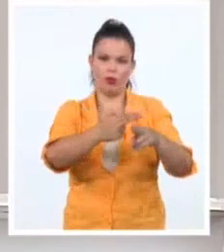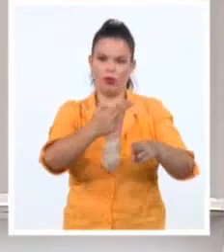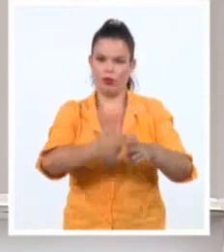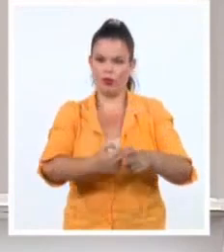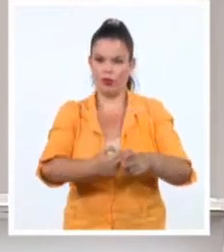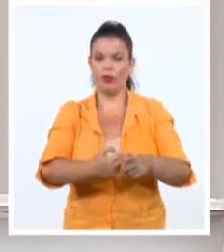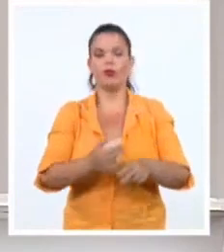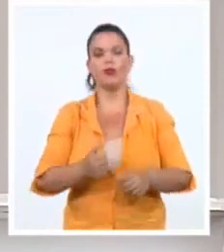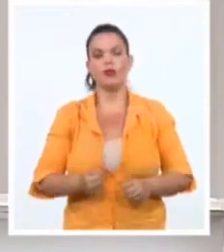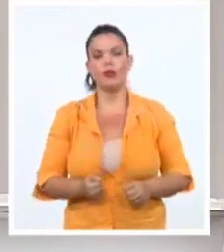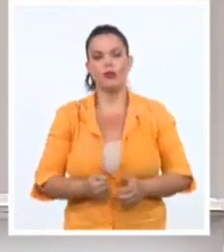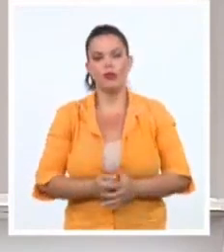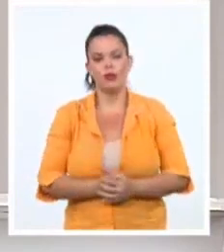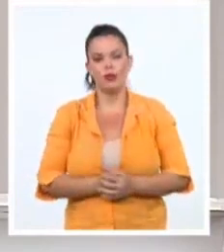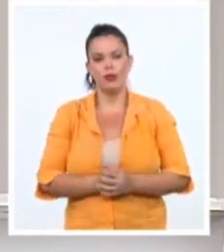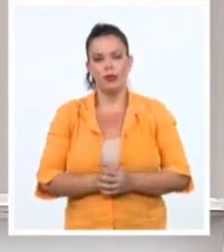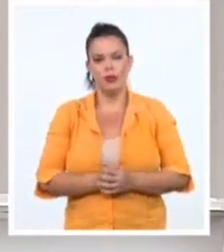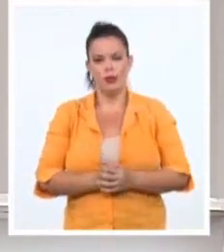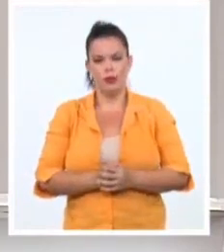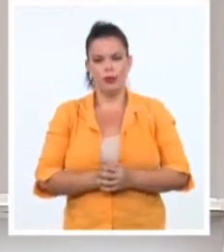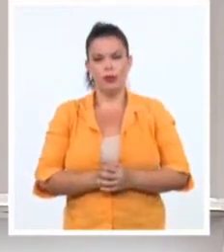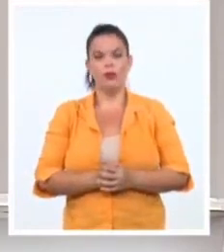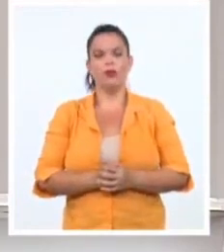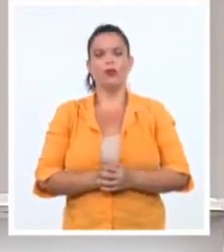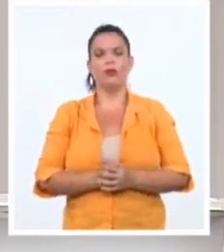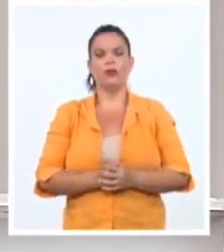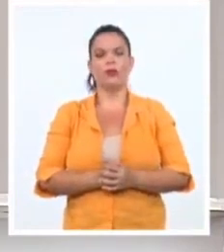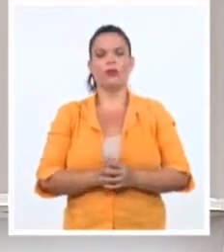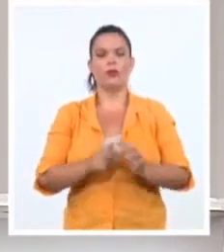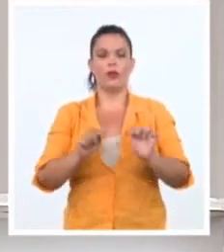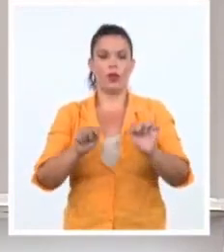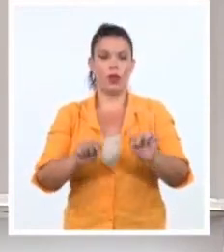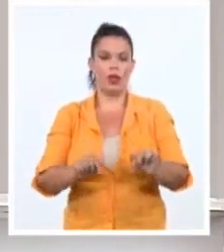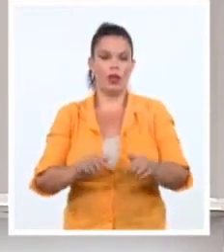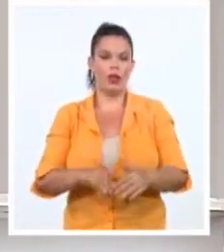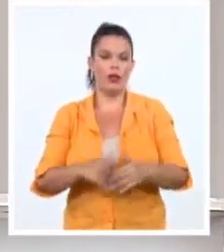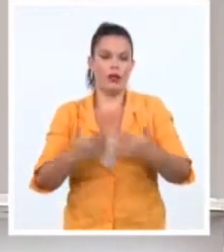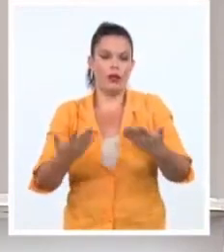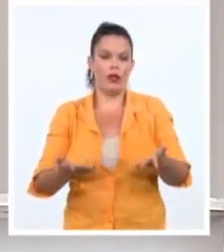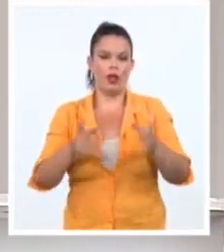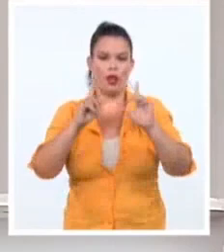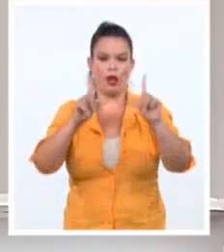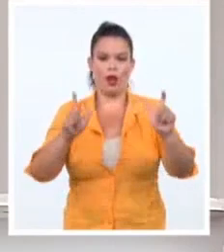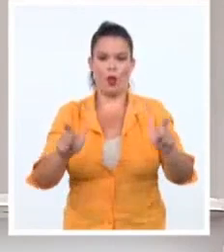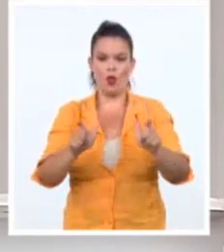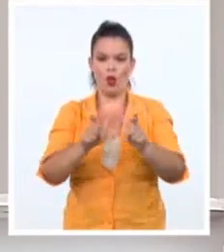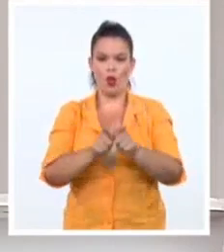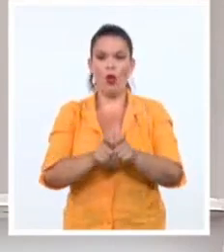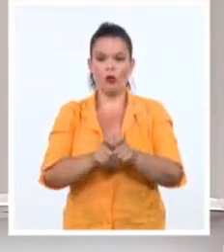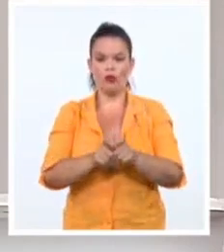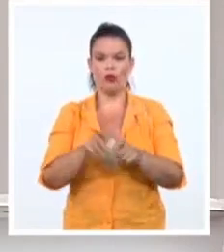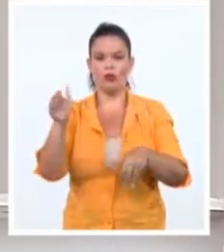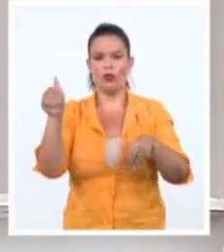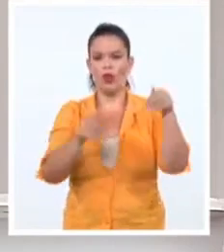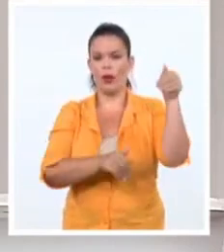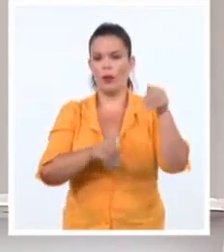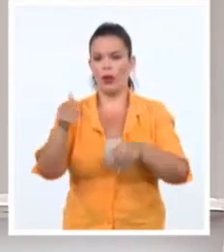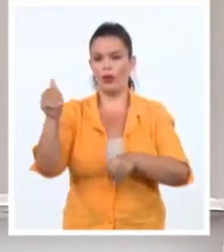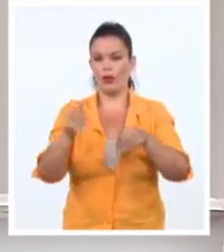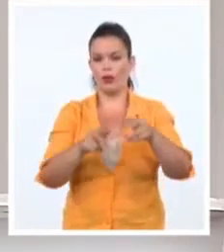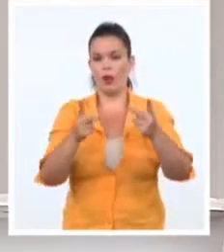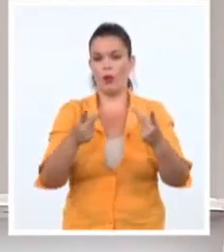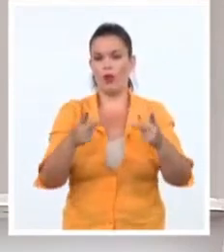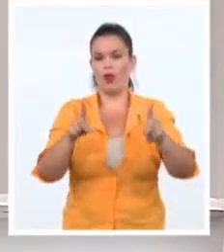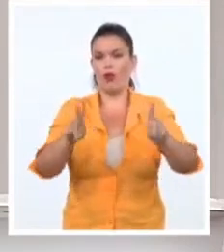conferencista en esta reunión de expertos en